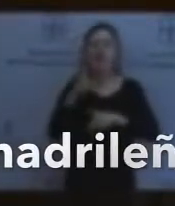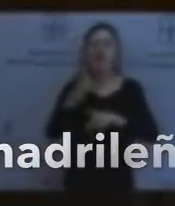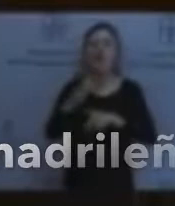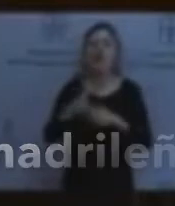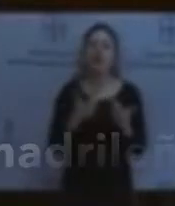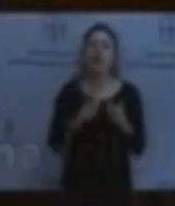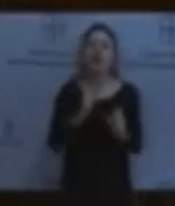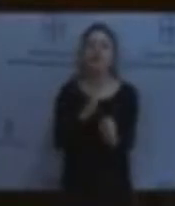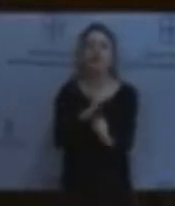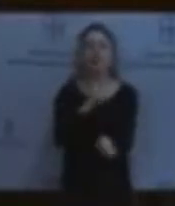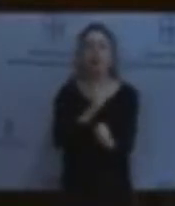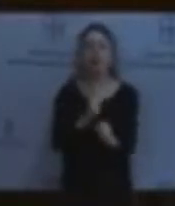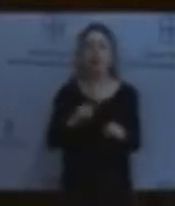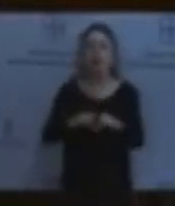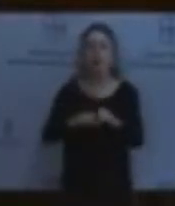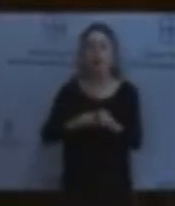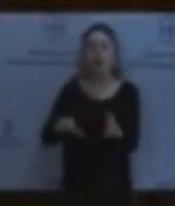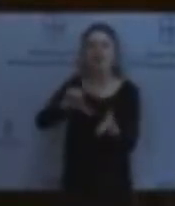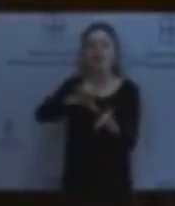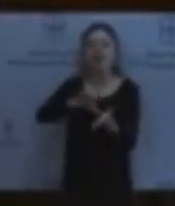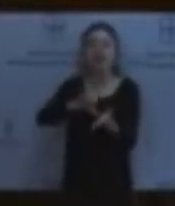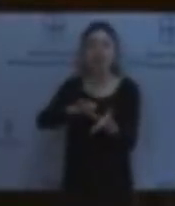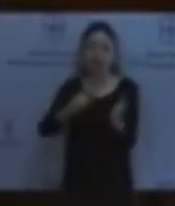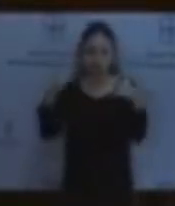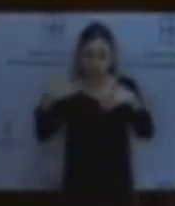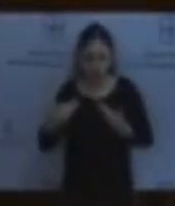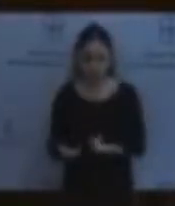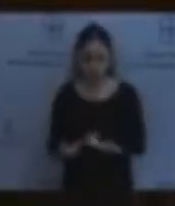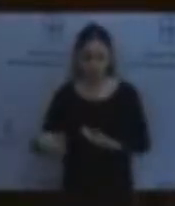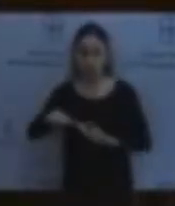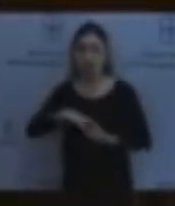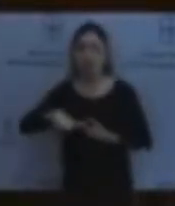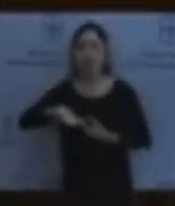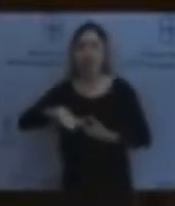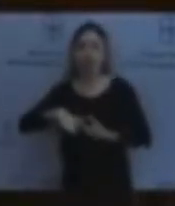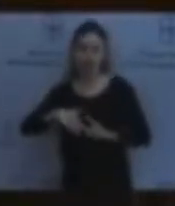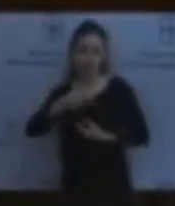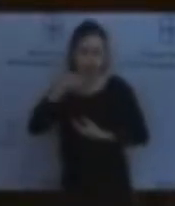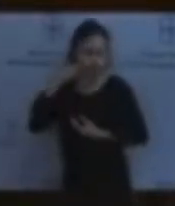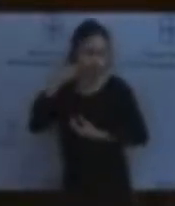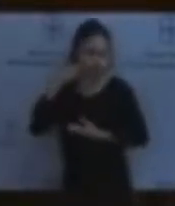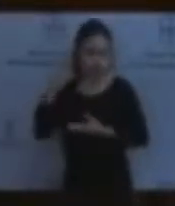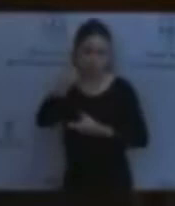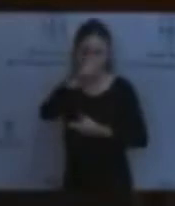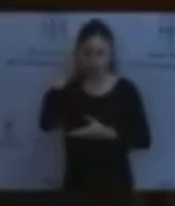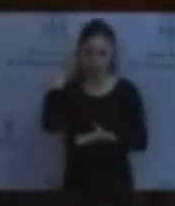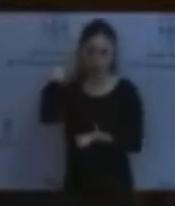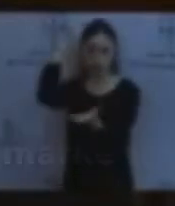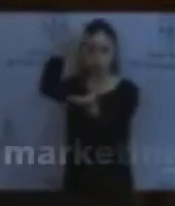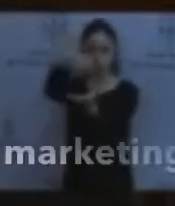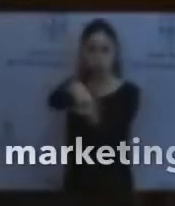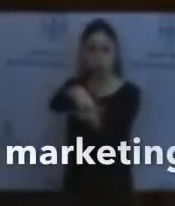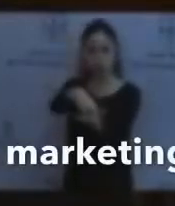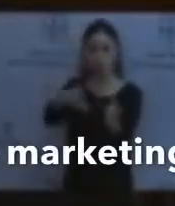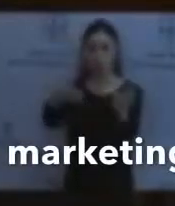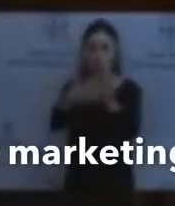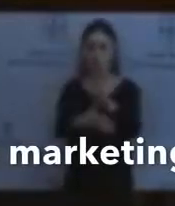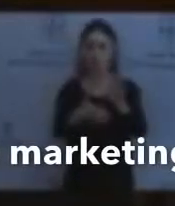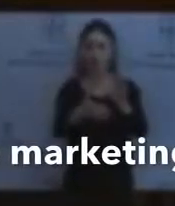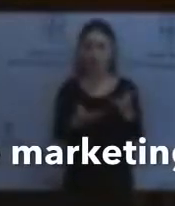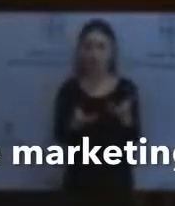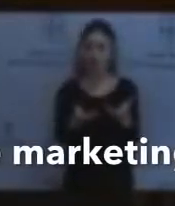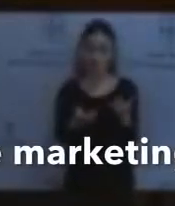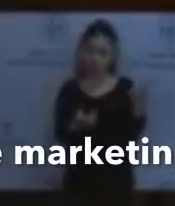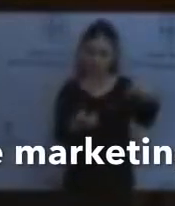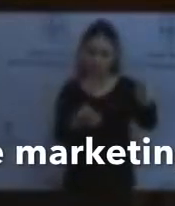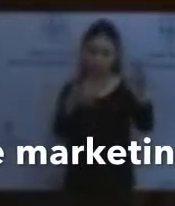en una zona VIP madrileña que lo que se dice a mano a mano no le queda a ningún trabajador. Los sindicatos